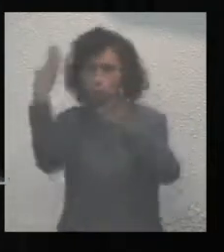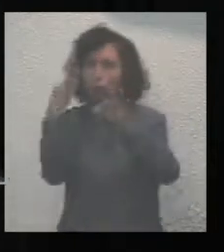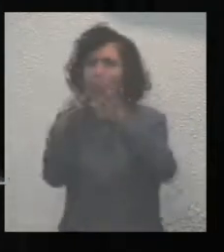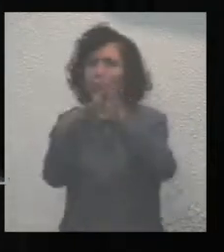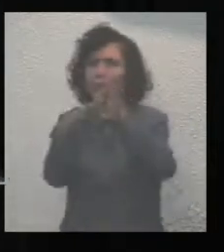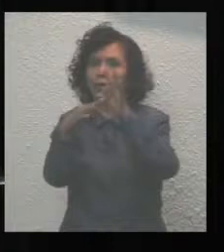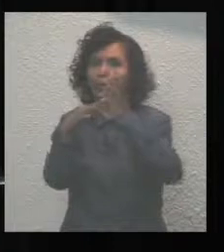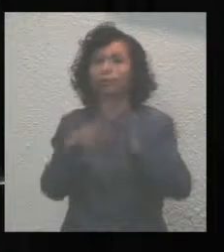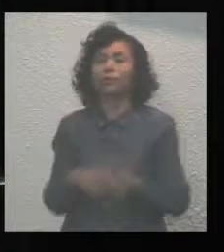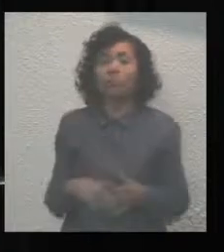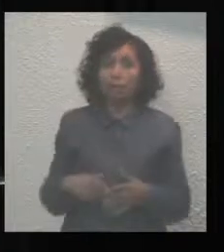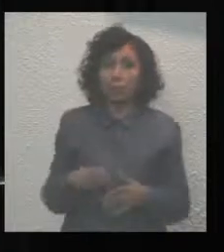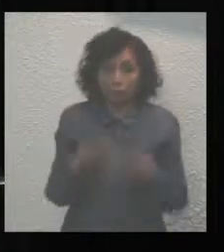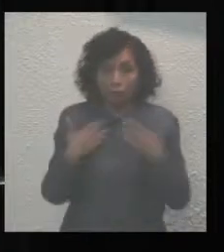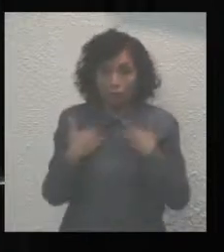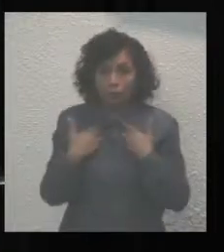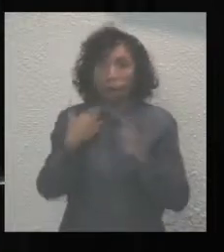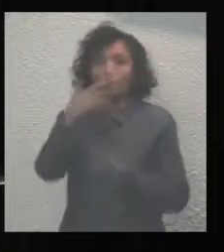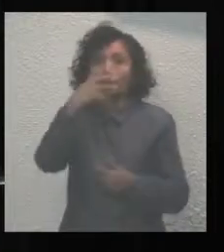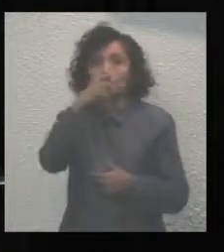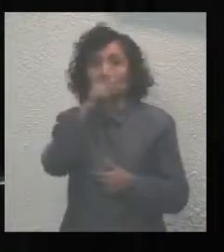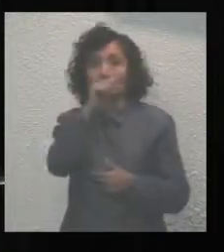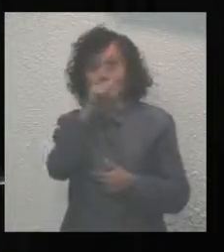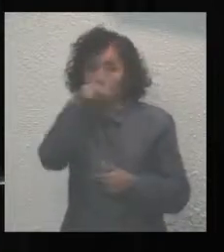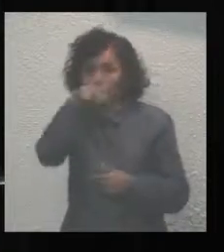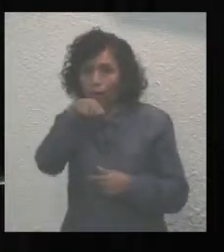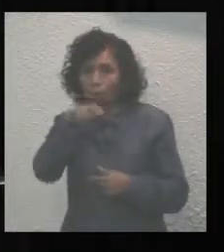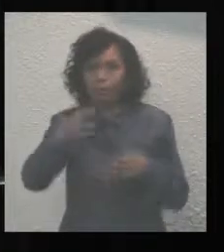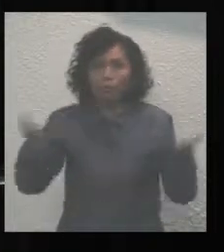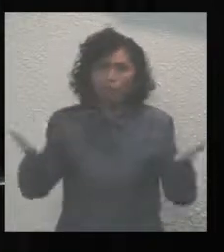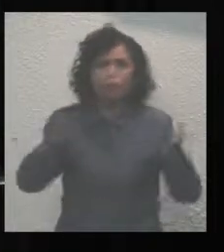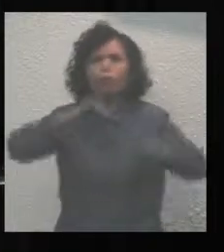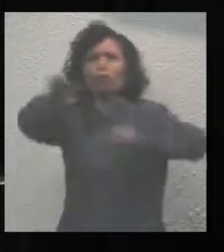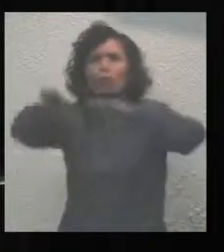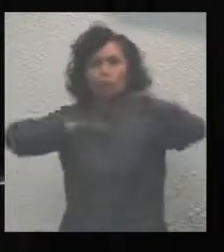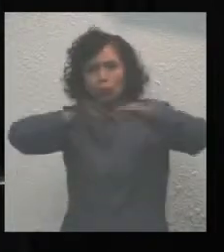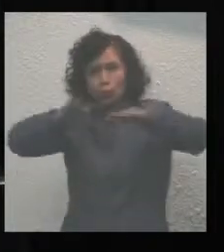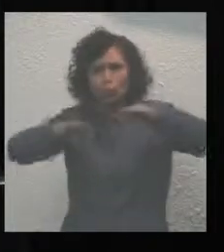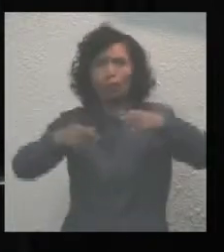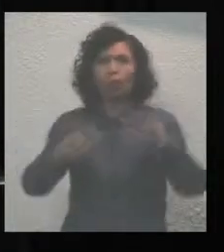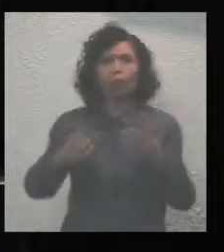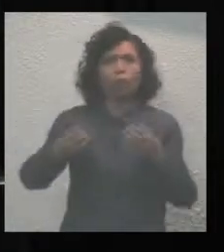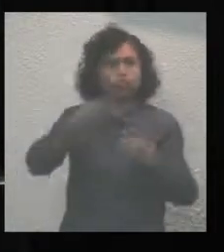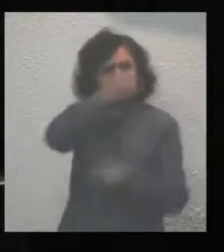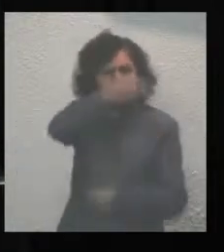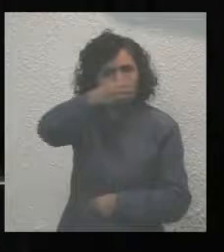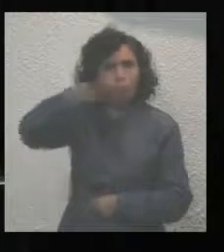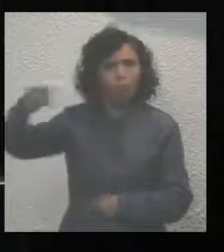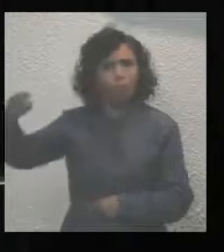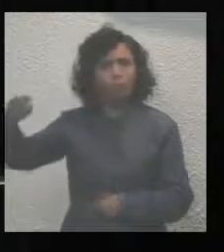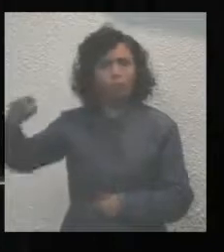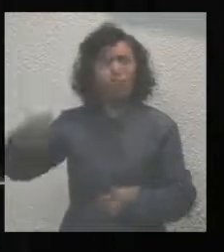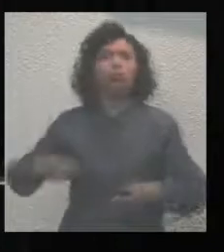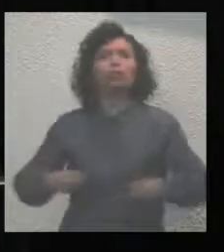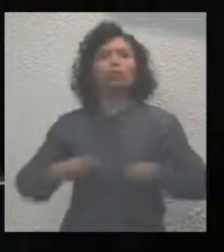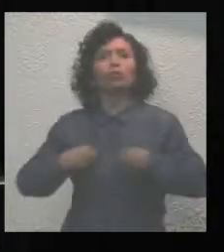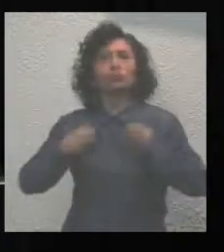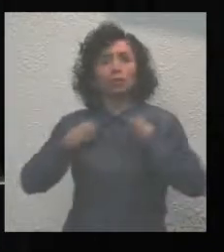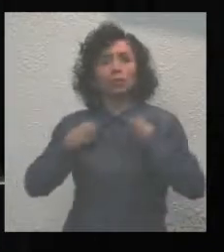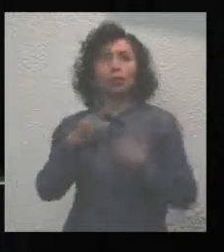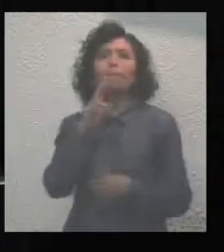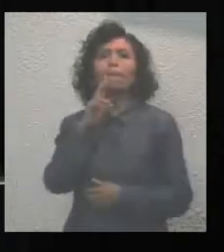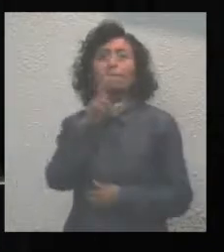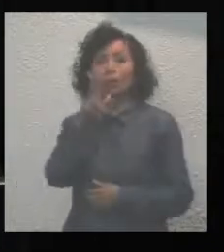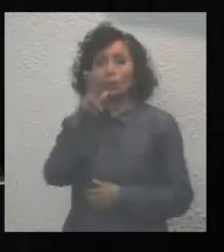representación legislativa nos sumamos a realizar un trabajo coordinado para lograr una vida mejor